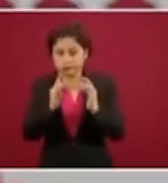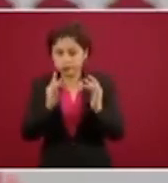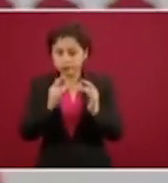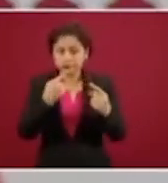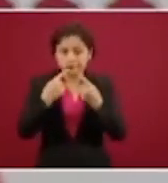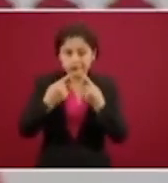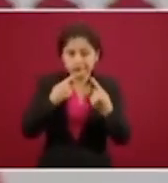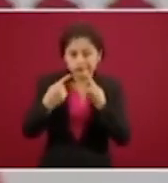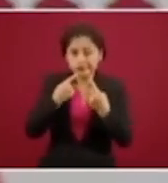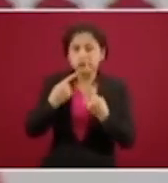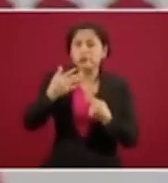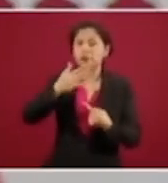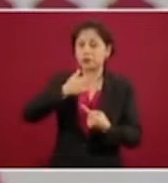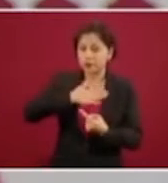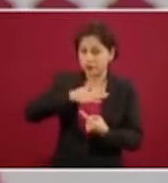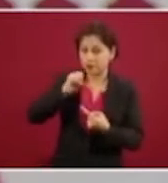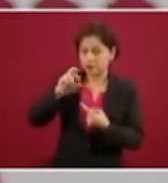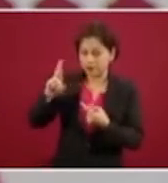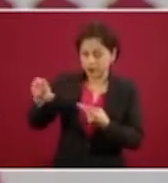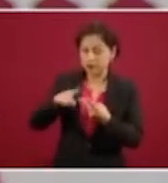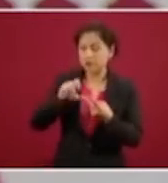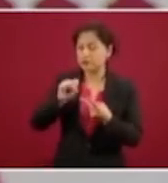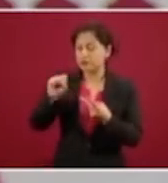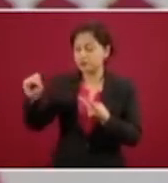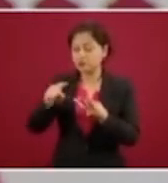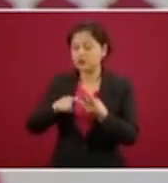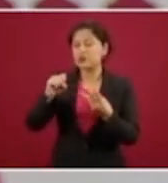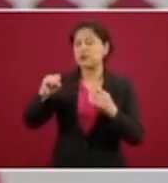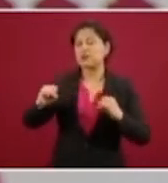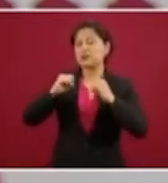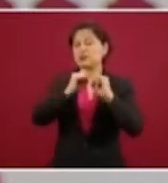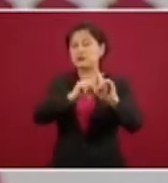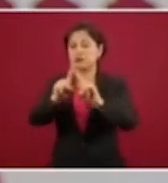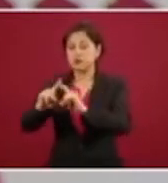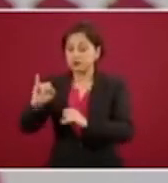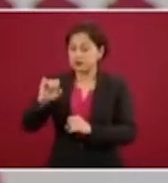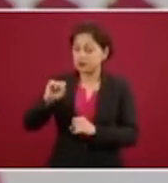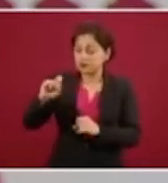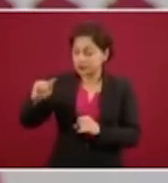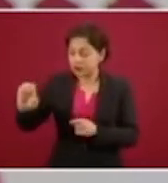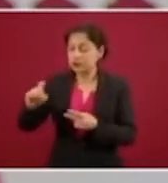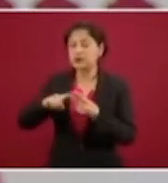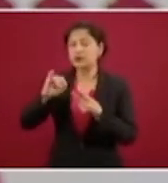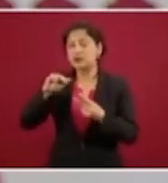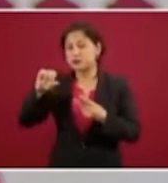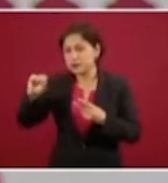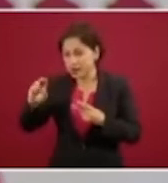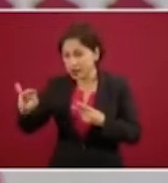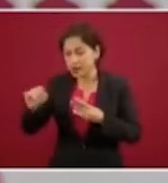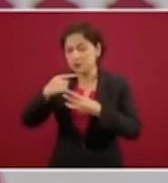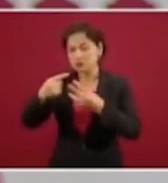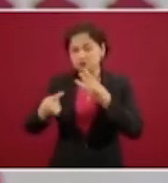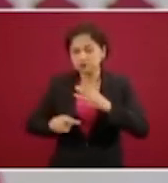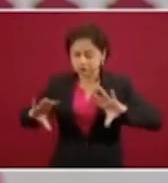los institutos nacionales, Seguro Social, el Insabi, el Issste, autoridades regulatorias, para que hagamos